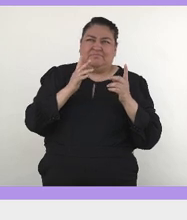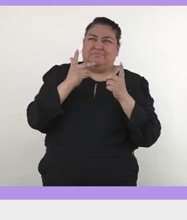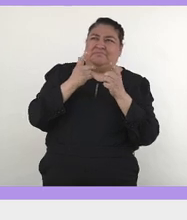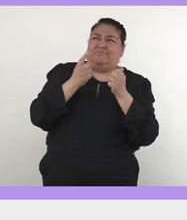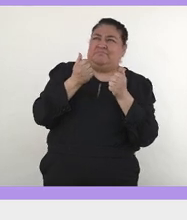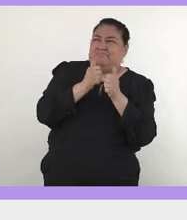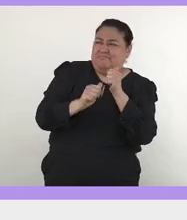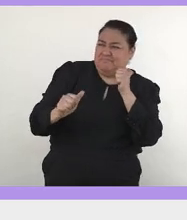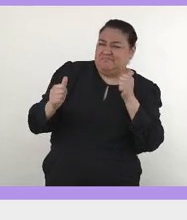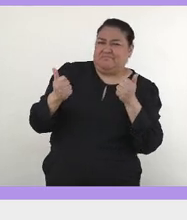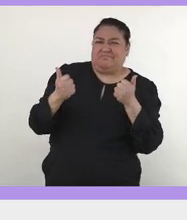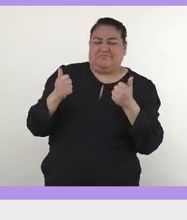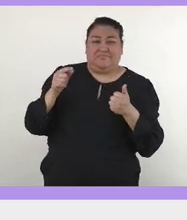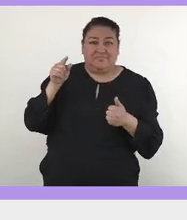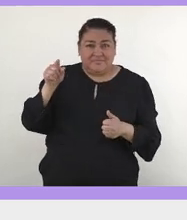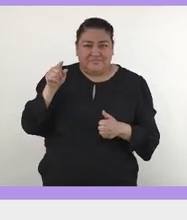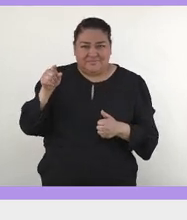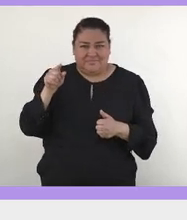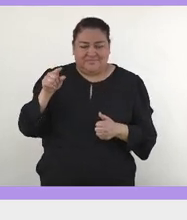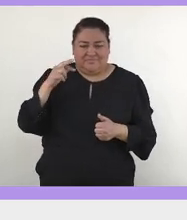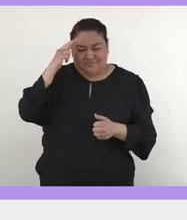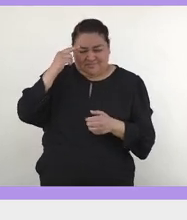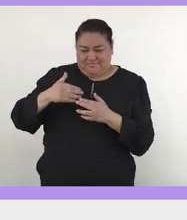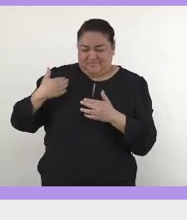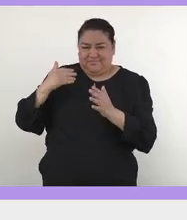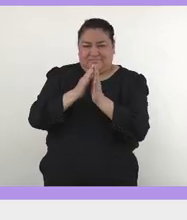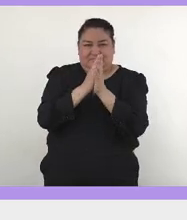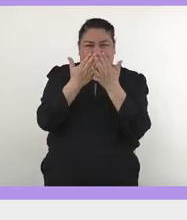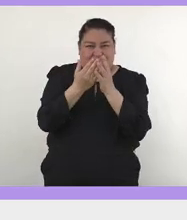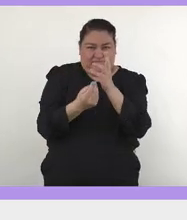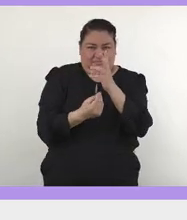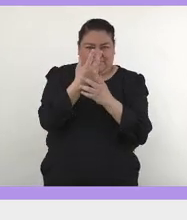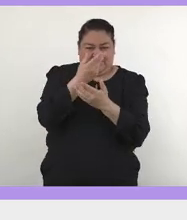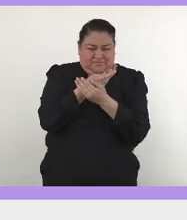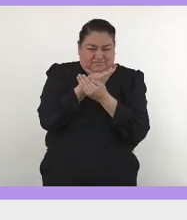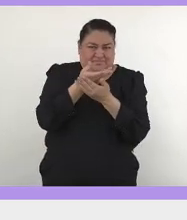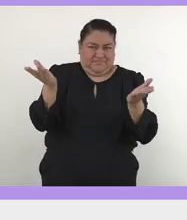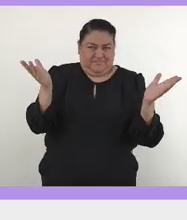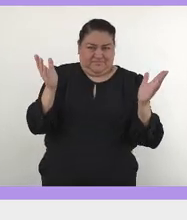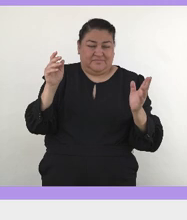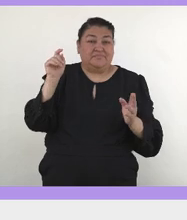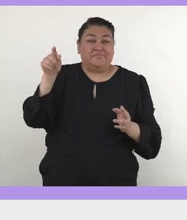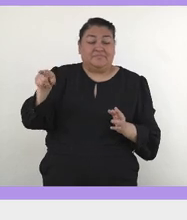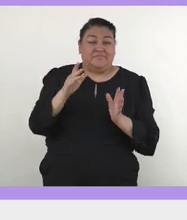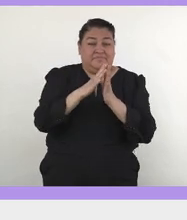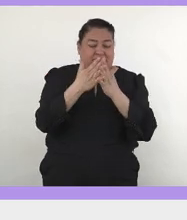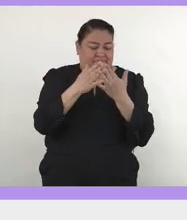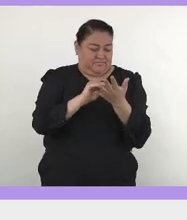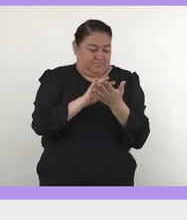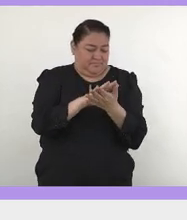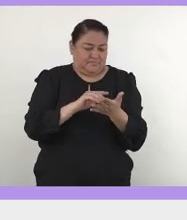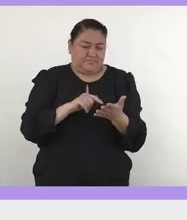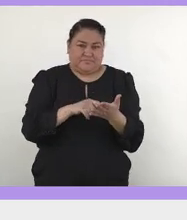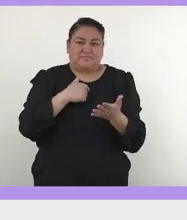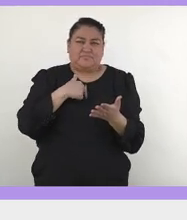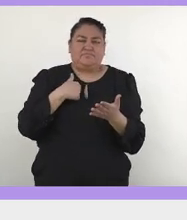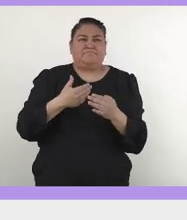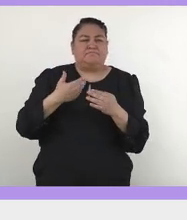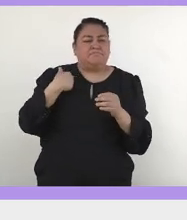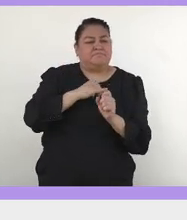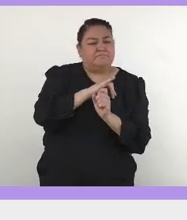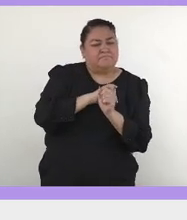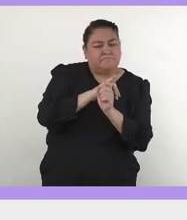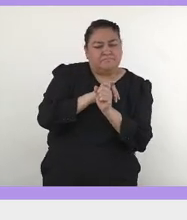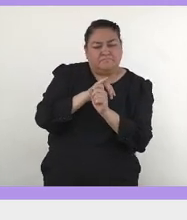este es el anterior, porque acaba de lanzar un libro nuevo, tiene esta frase que justo cuando yo andaba en este tema de